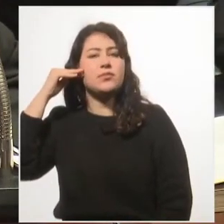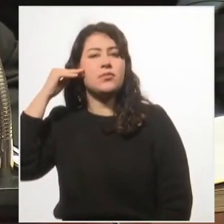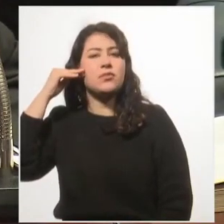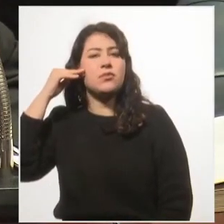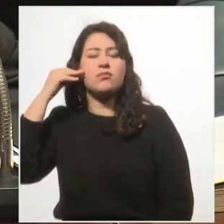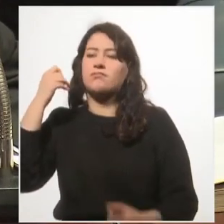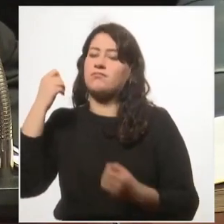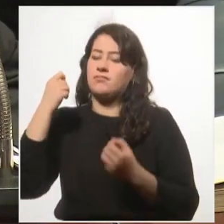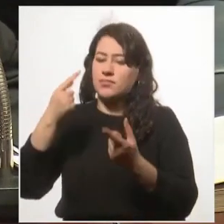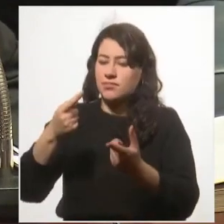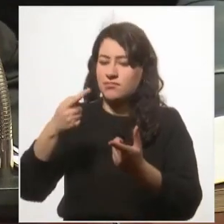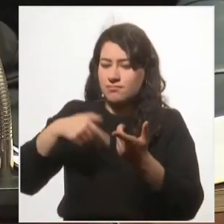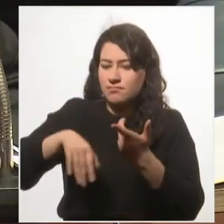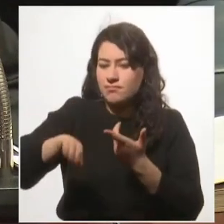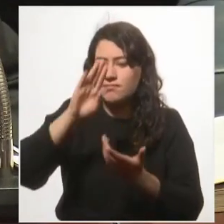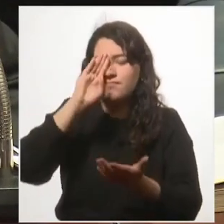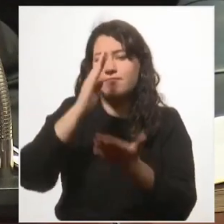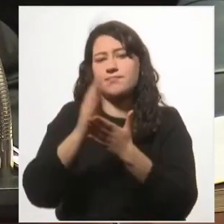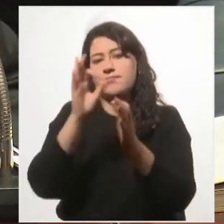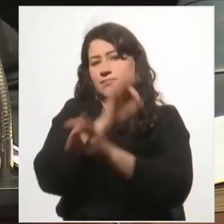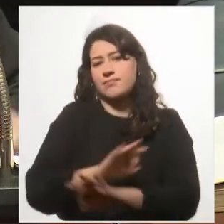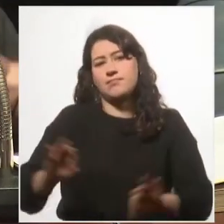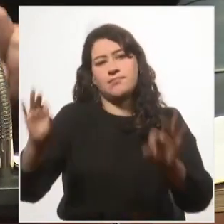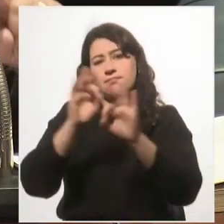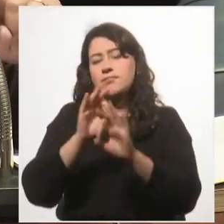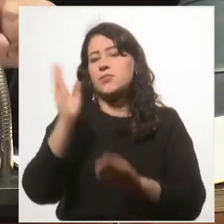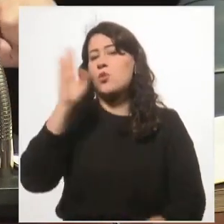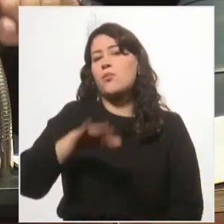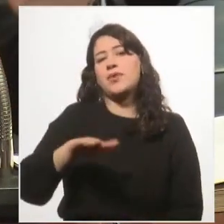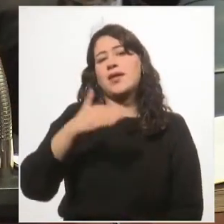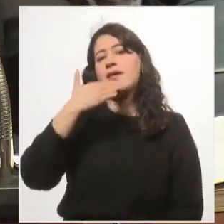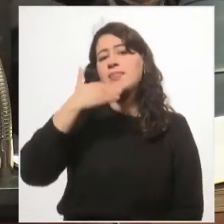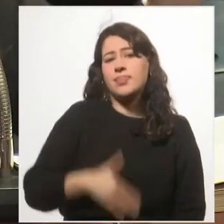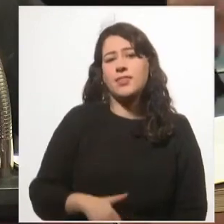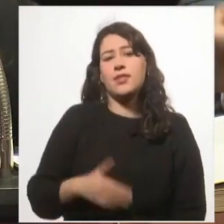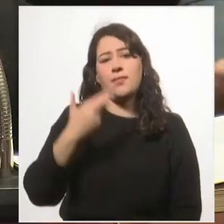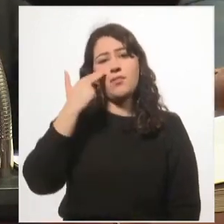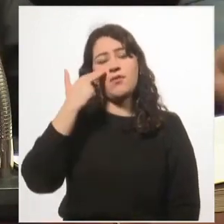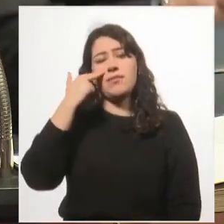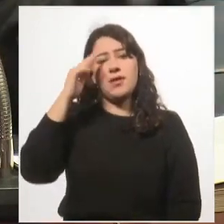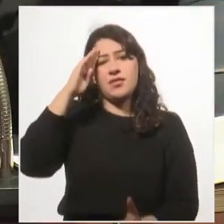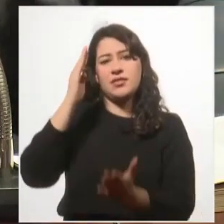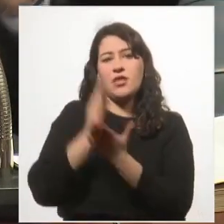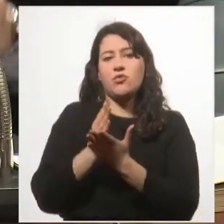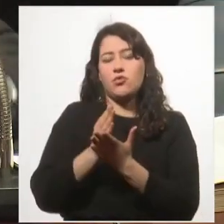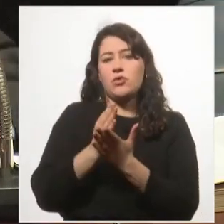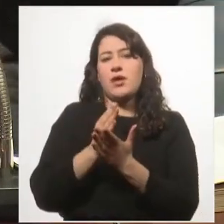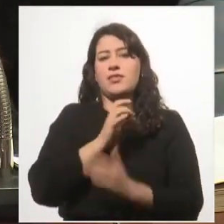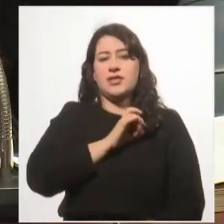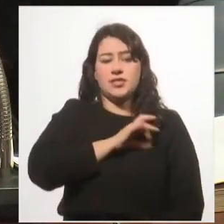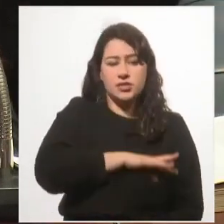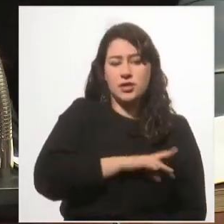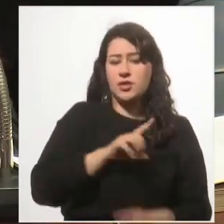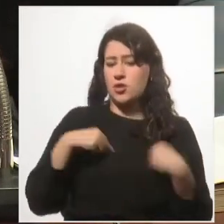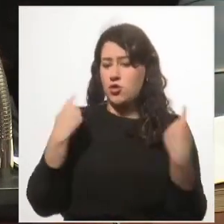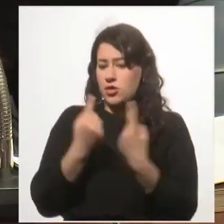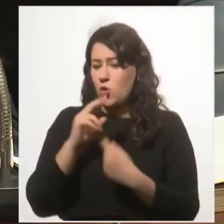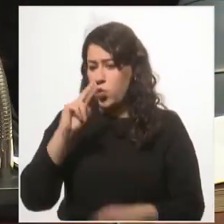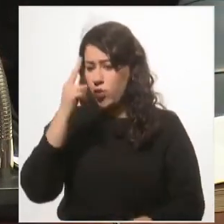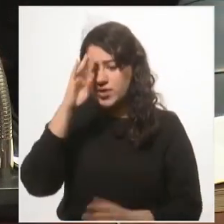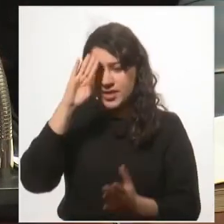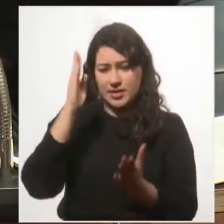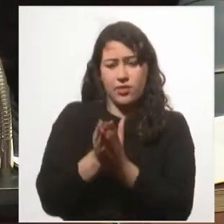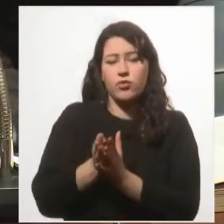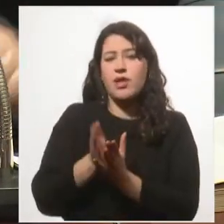un buen puerto, no habremos comprendido el drama de la dictadura de Pinochet, de nuestra propia dictadura, de la